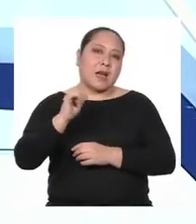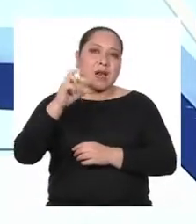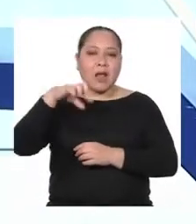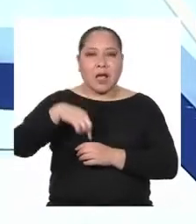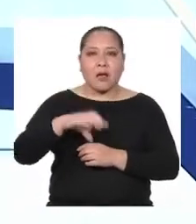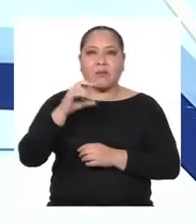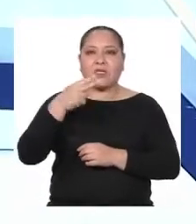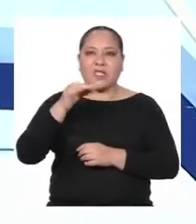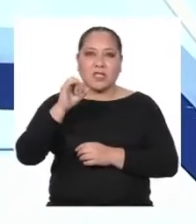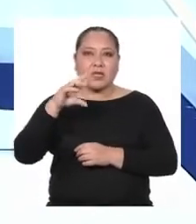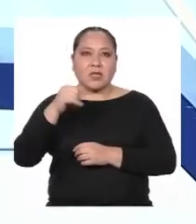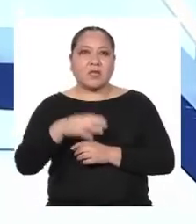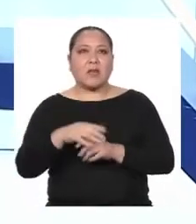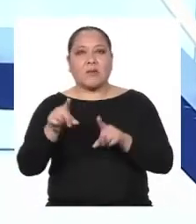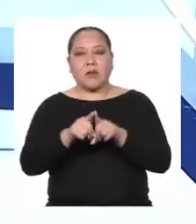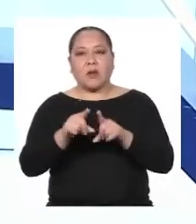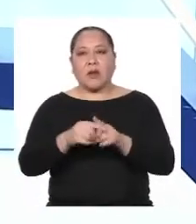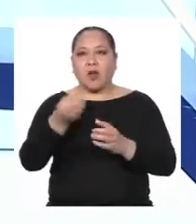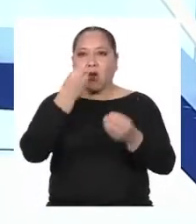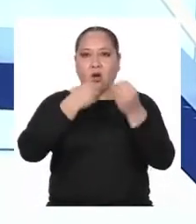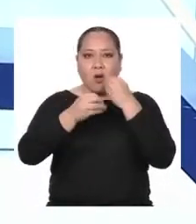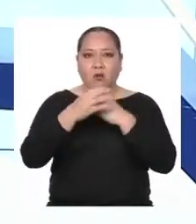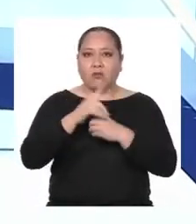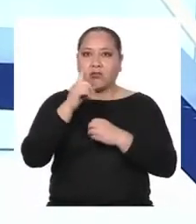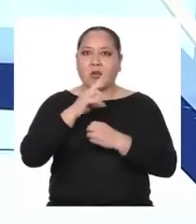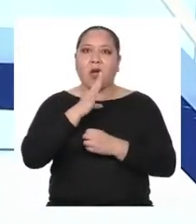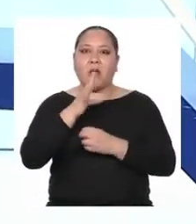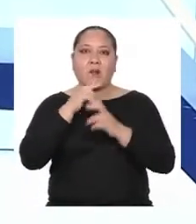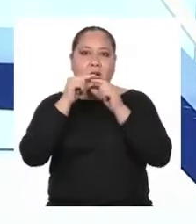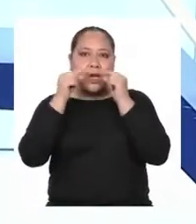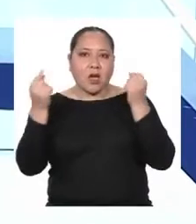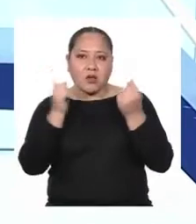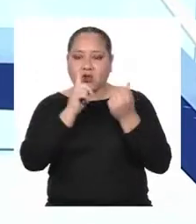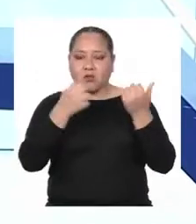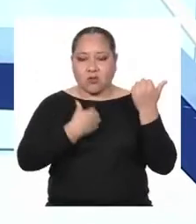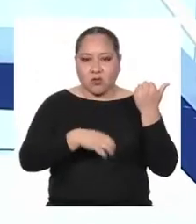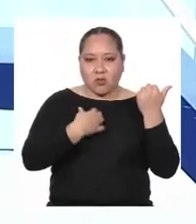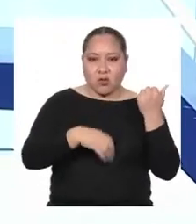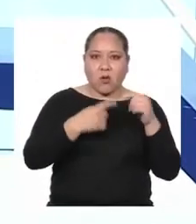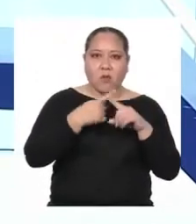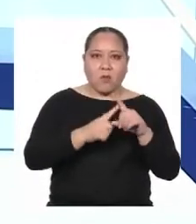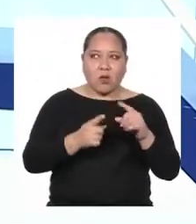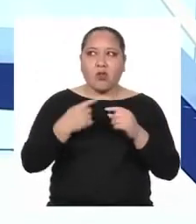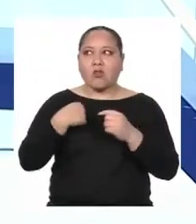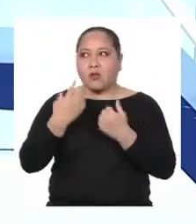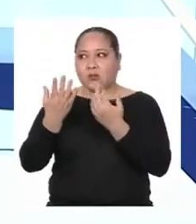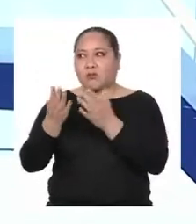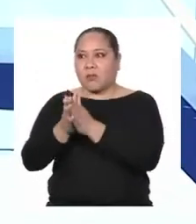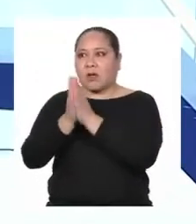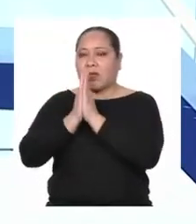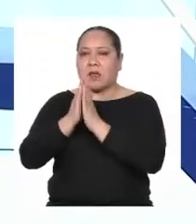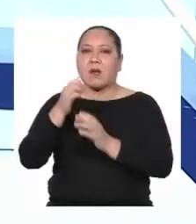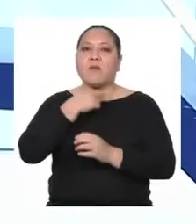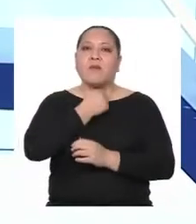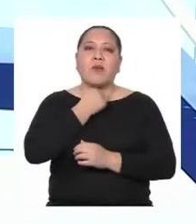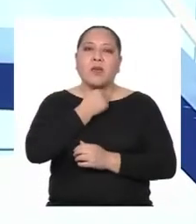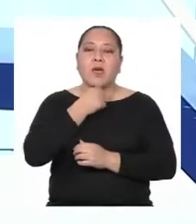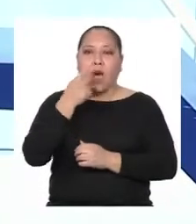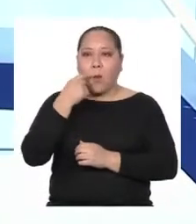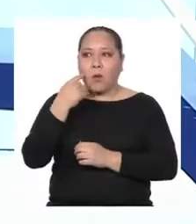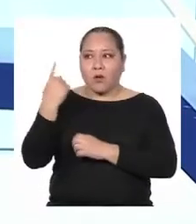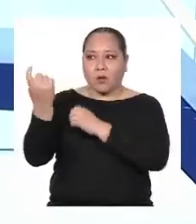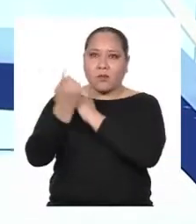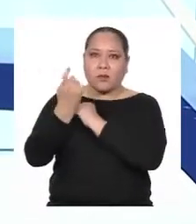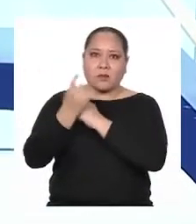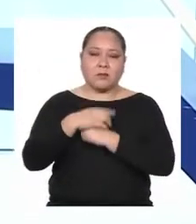No sé hablar quechua ni tocar la guitarra Pero son dos cosas que le pienso pedir a mi abuelo que me enseñe